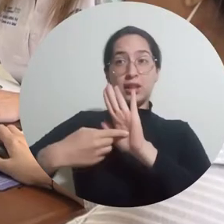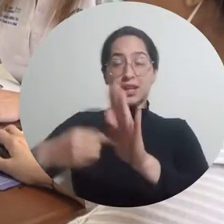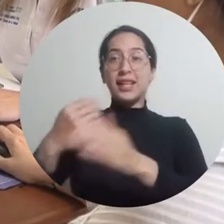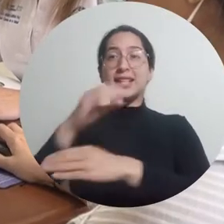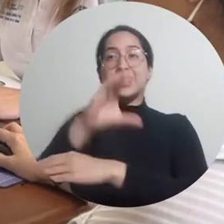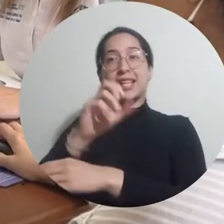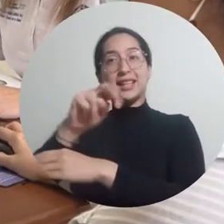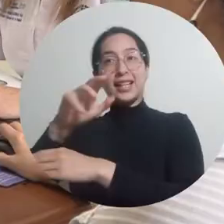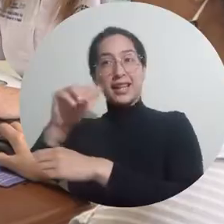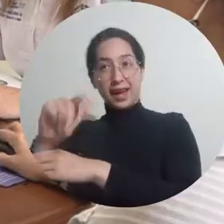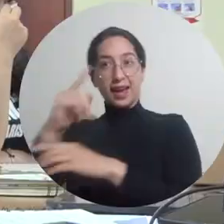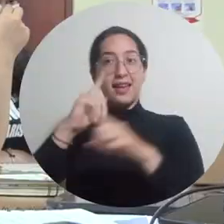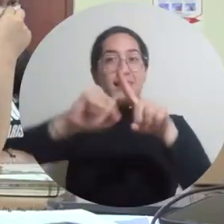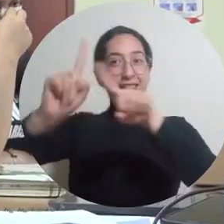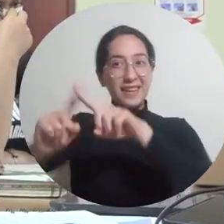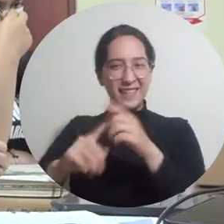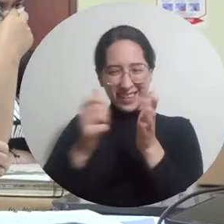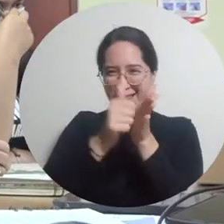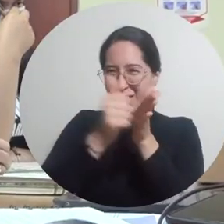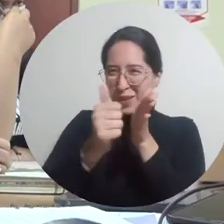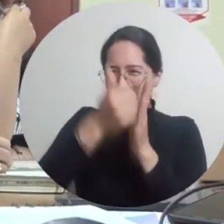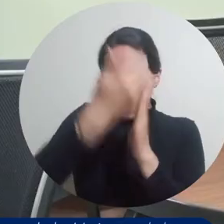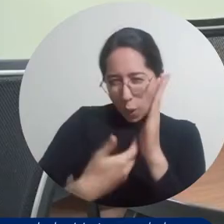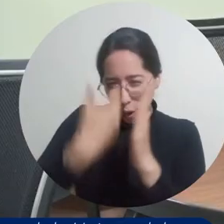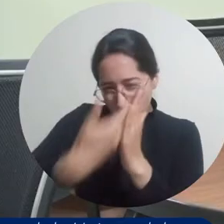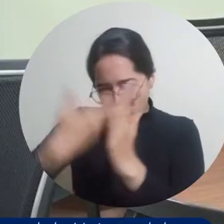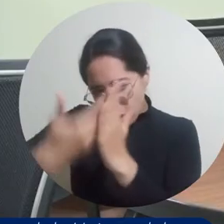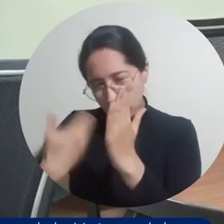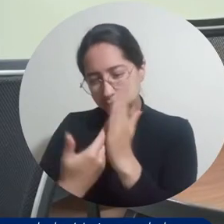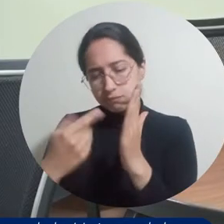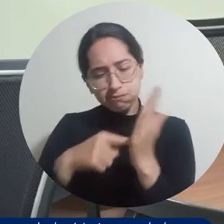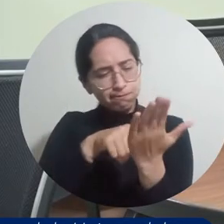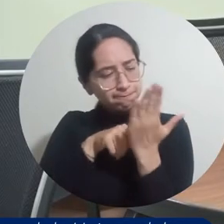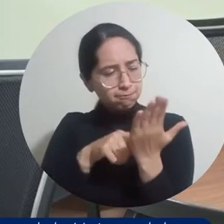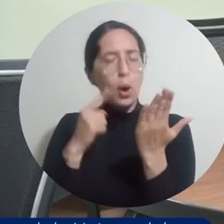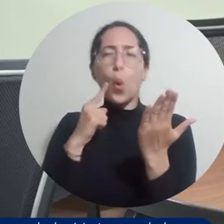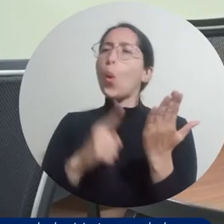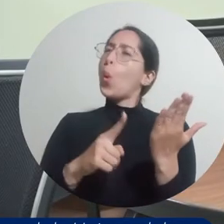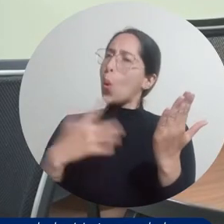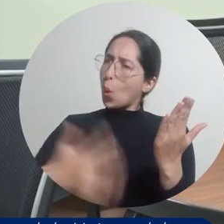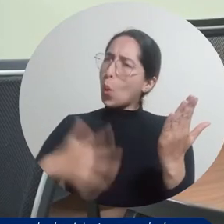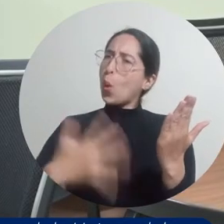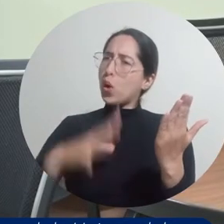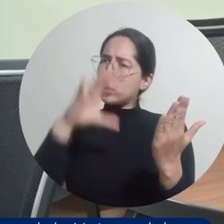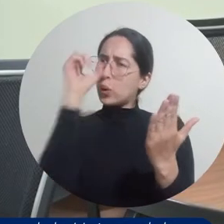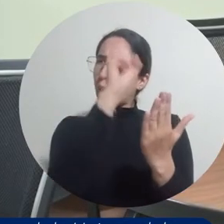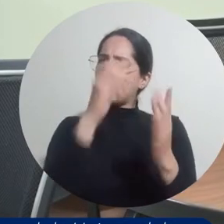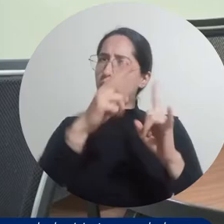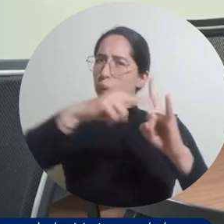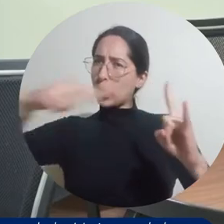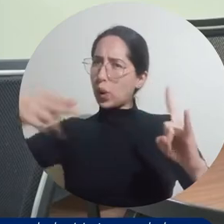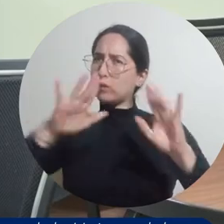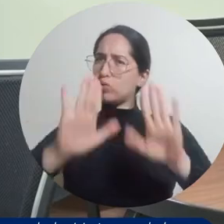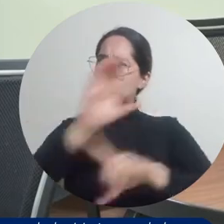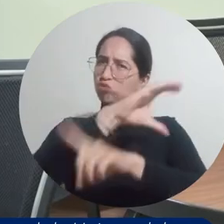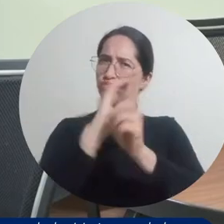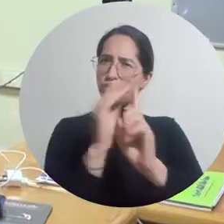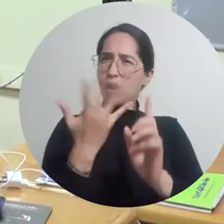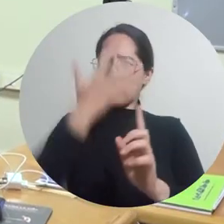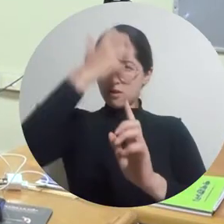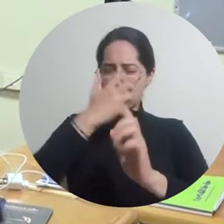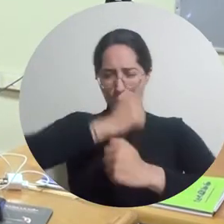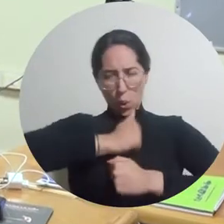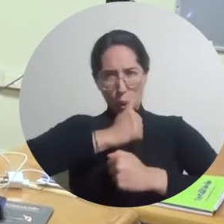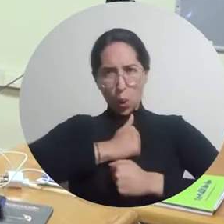CNA en los distintos informes de resultados han manifestado, digamos, que la universidad tiene una cultura de autoevaluación,